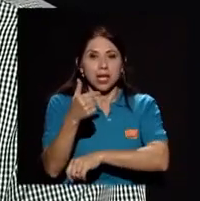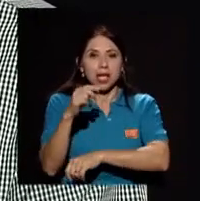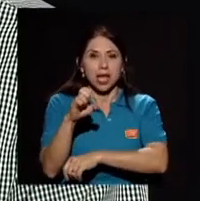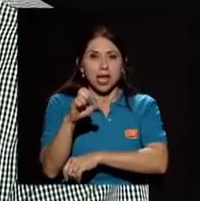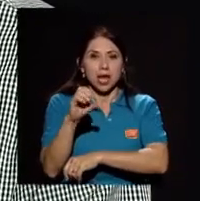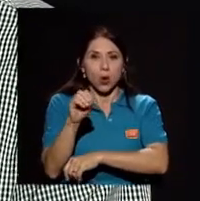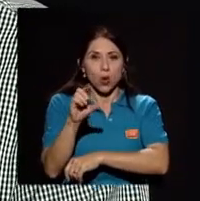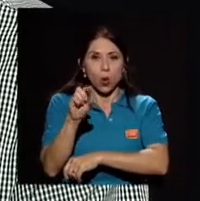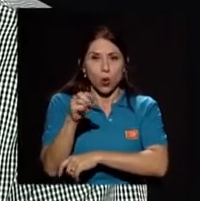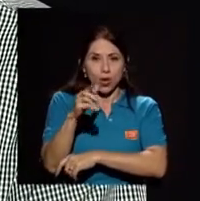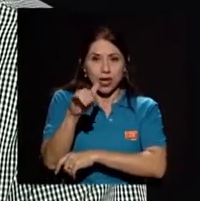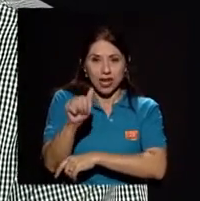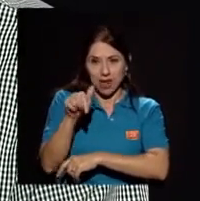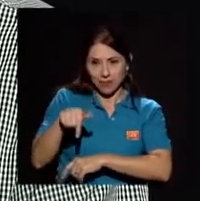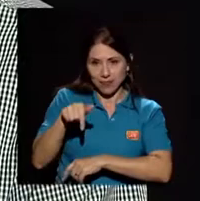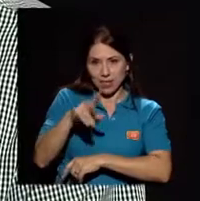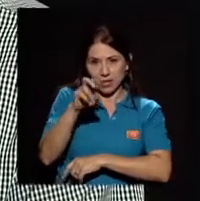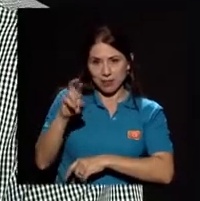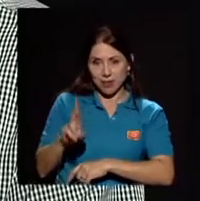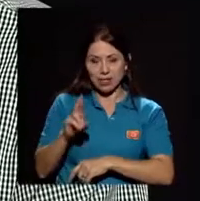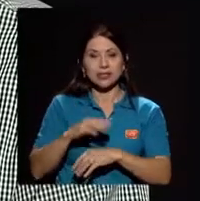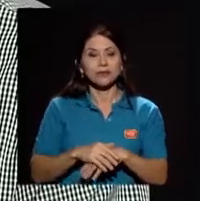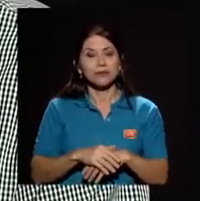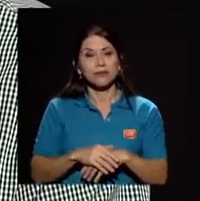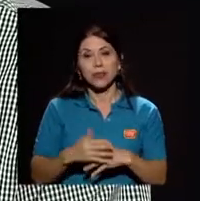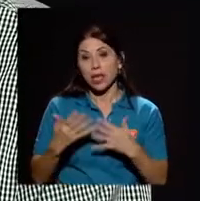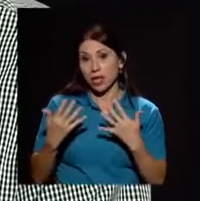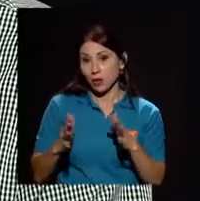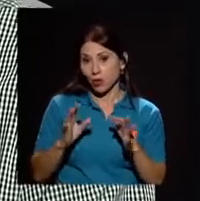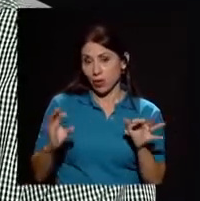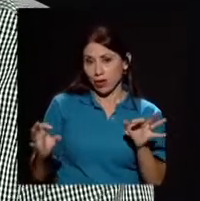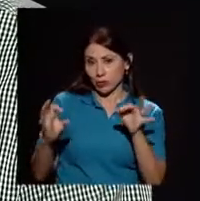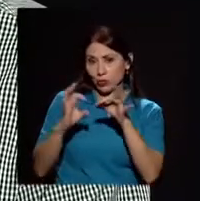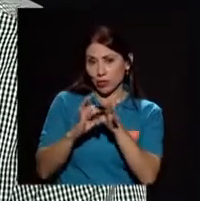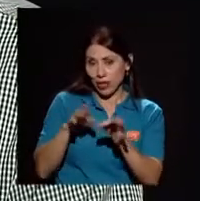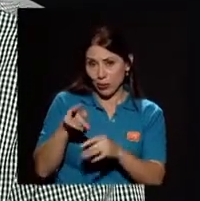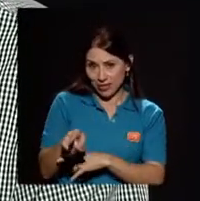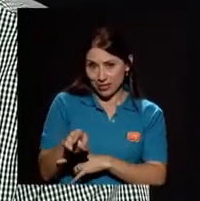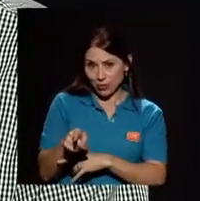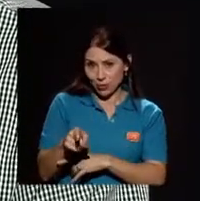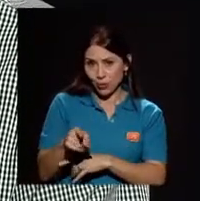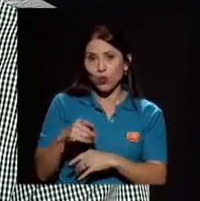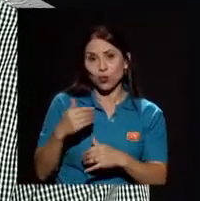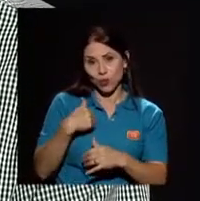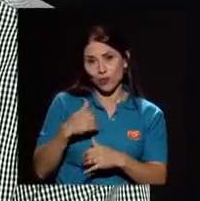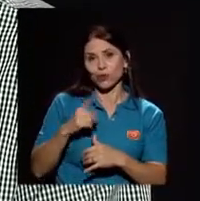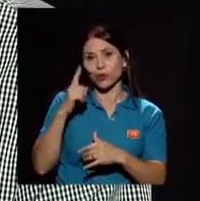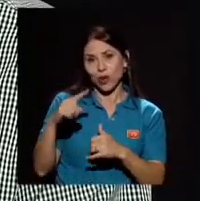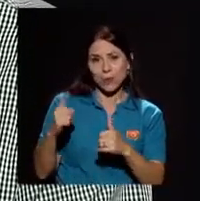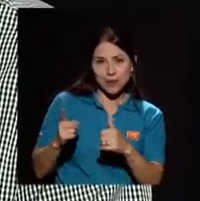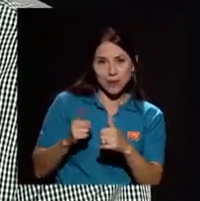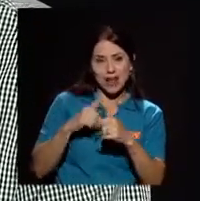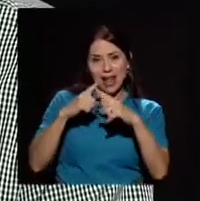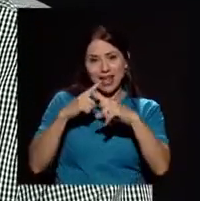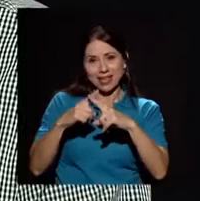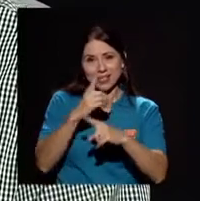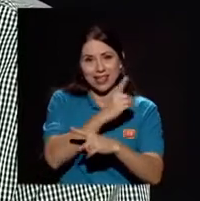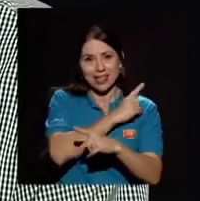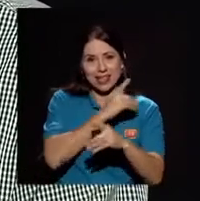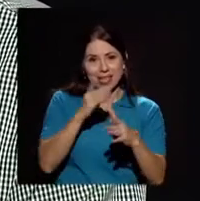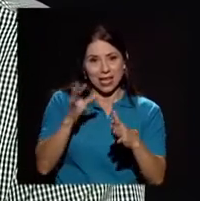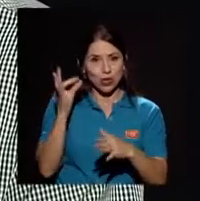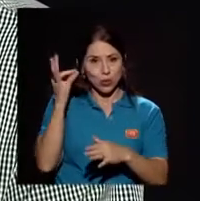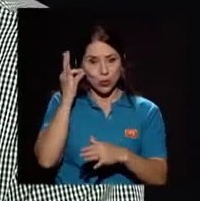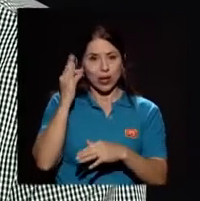Y, en efecto, pues, asociado a este efecto, bueno, que tuvimos una primera ex directora, tuvimos una segunda